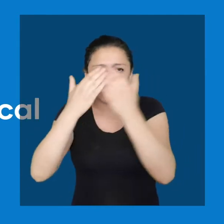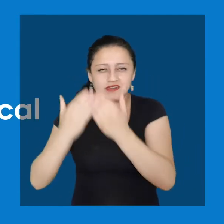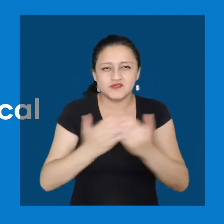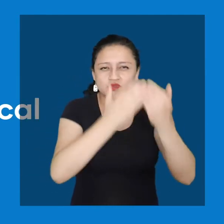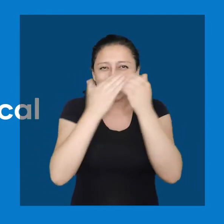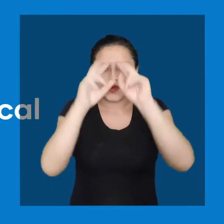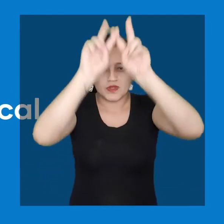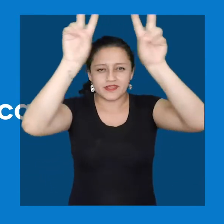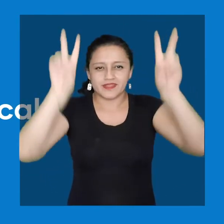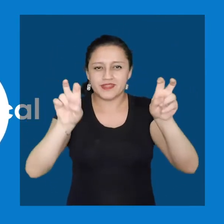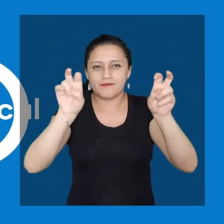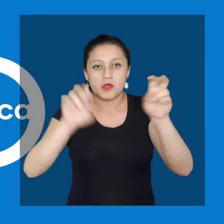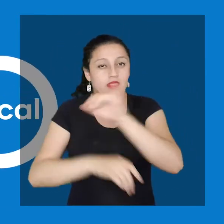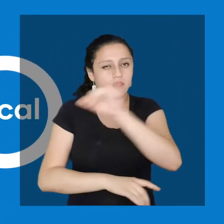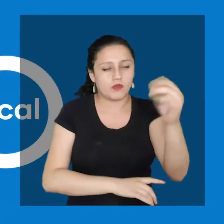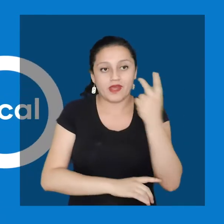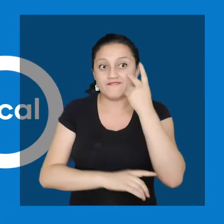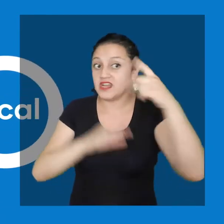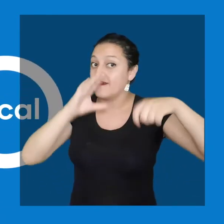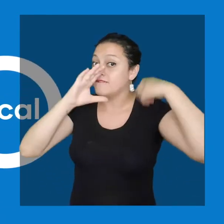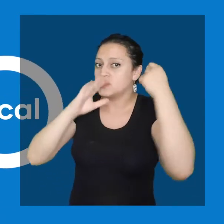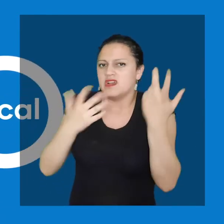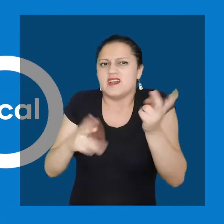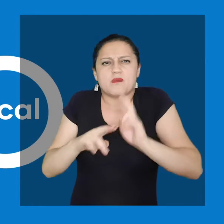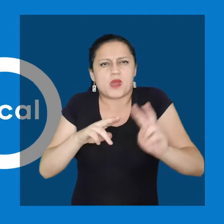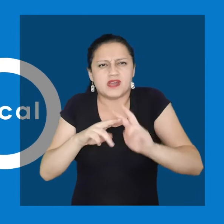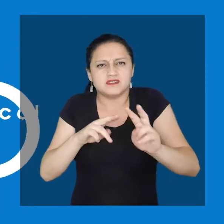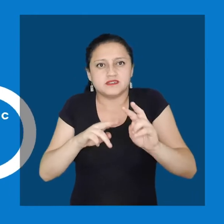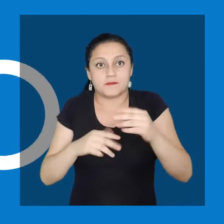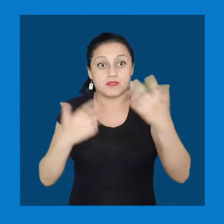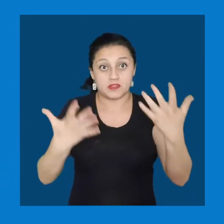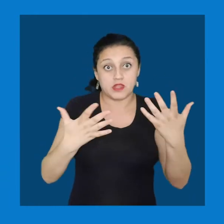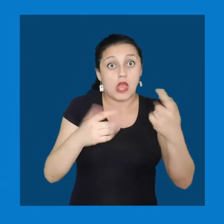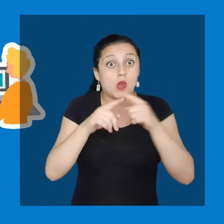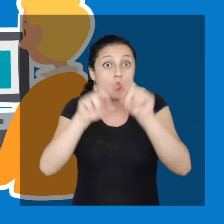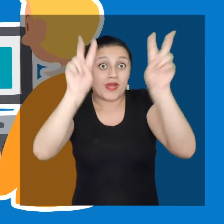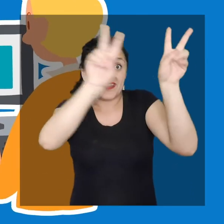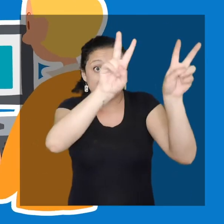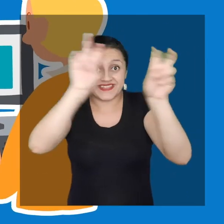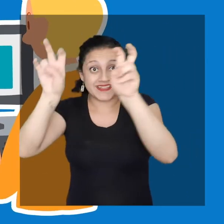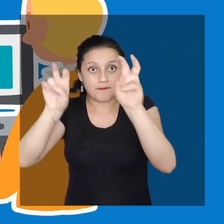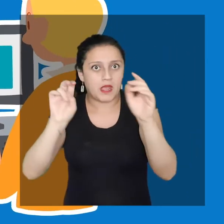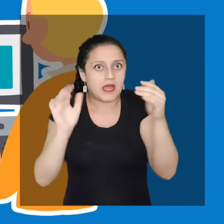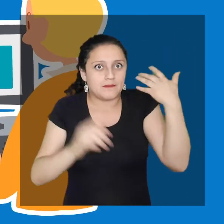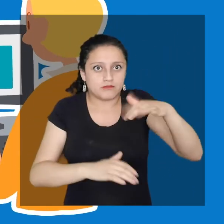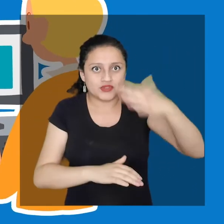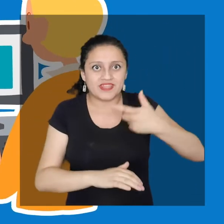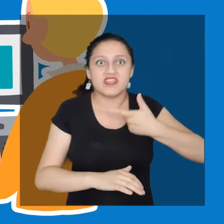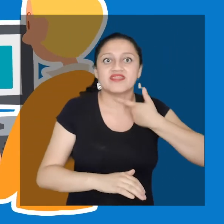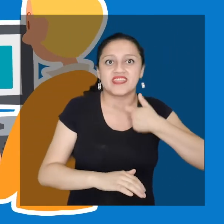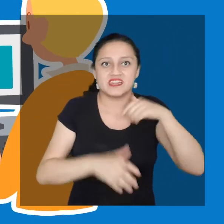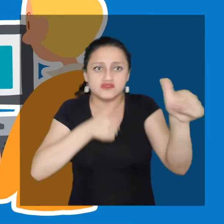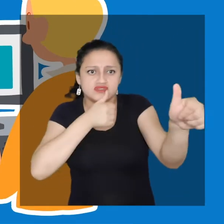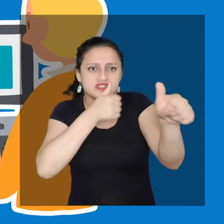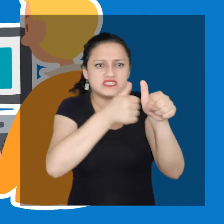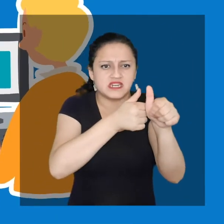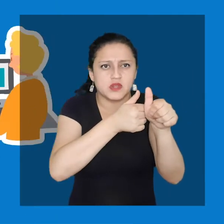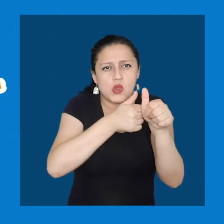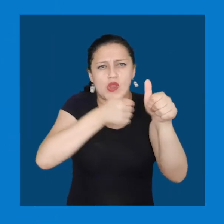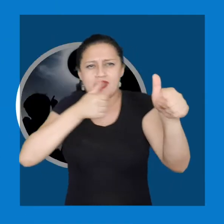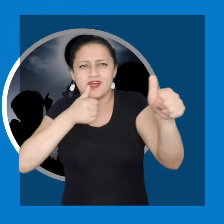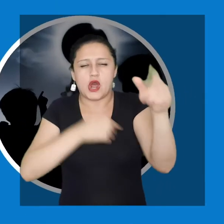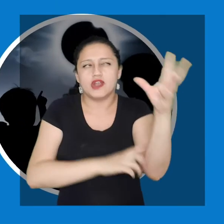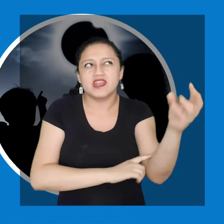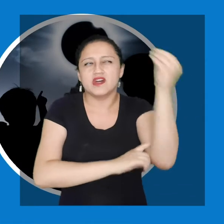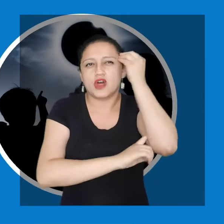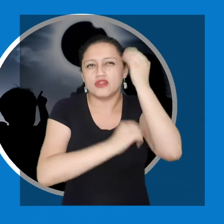para abordarlas. La idea es que tras ver este video, tengas las herramientas suficientes para investigar temas de tu